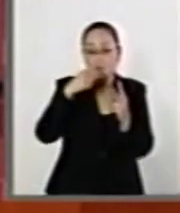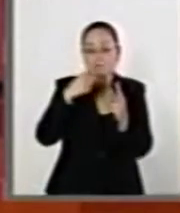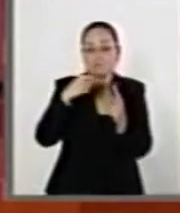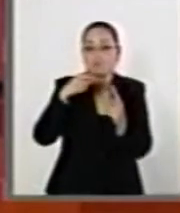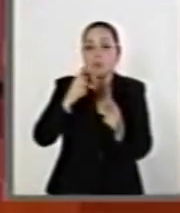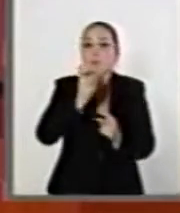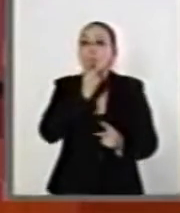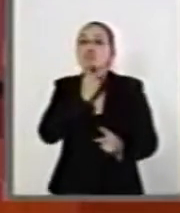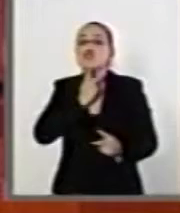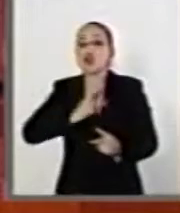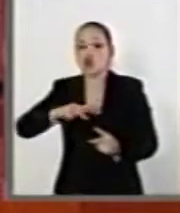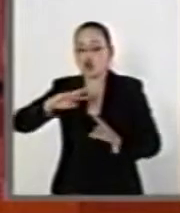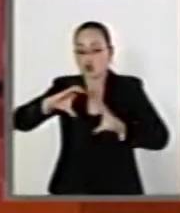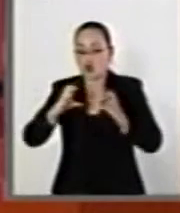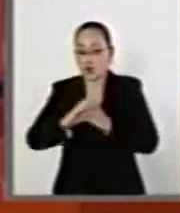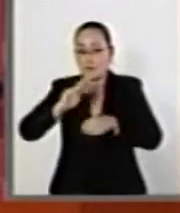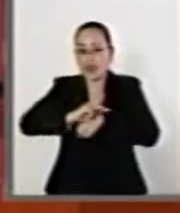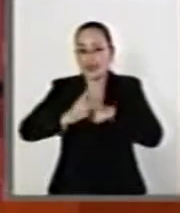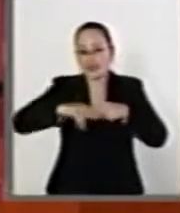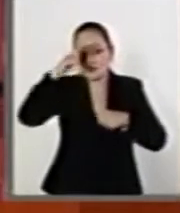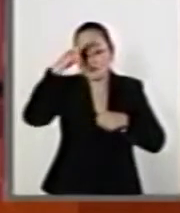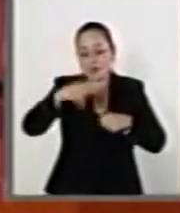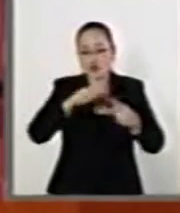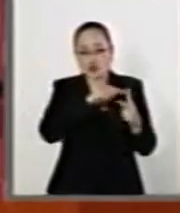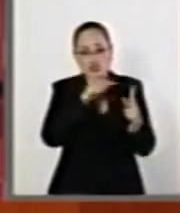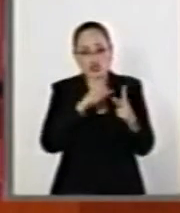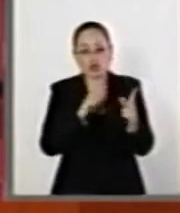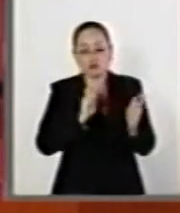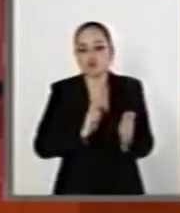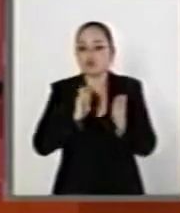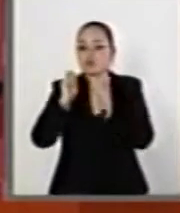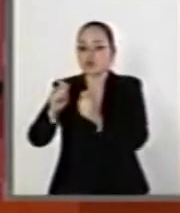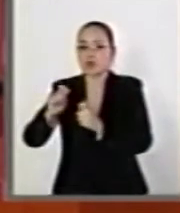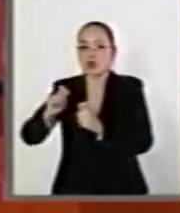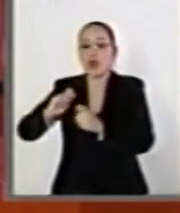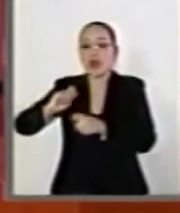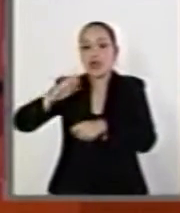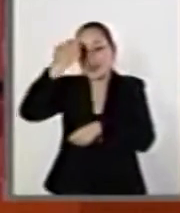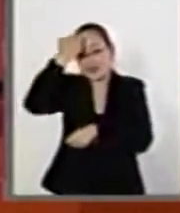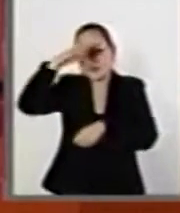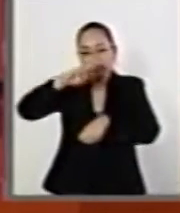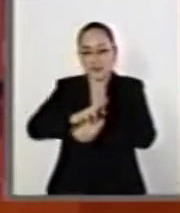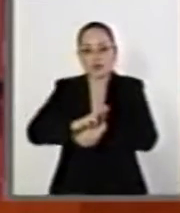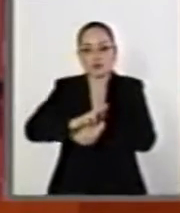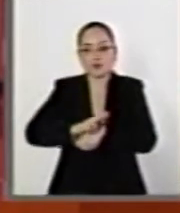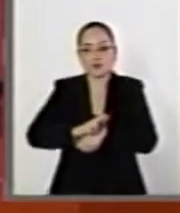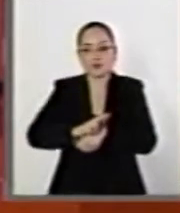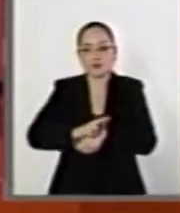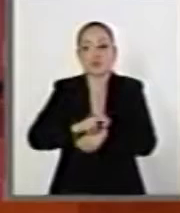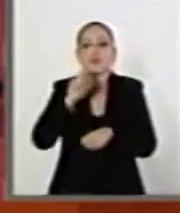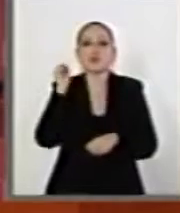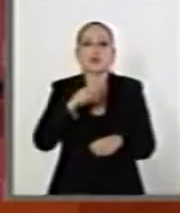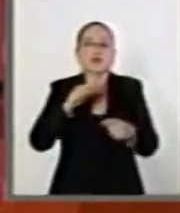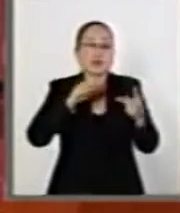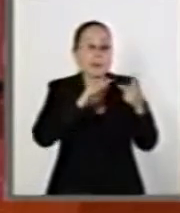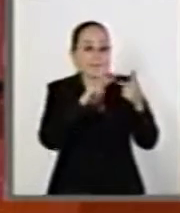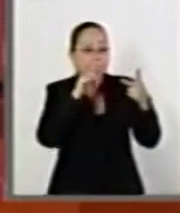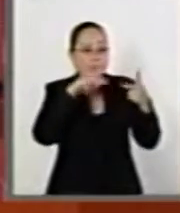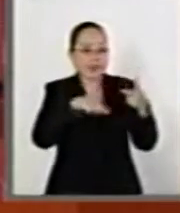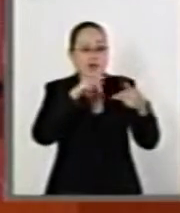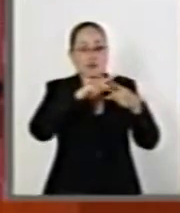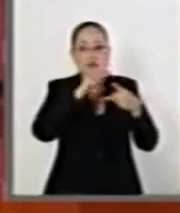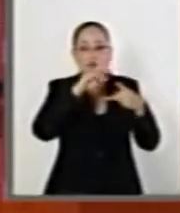petróleo de este país a los extranjeros. La connivencia de Acción Nacional y el PRI